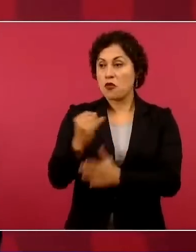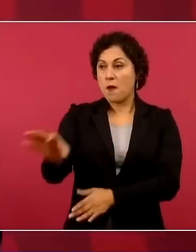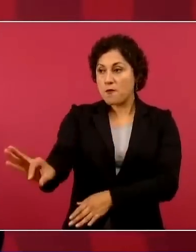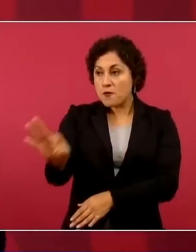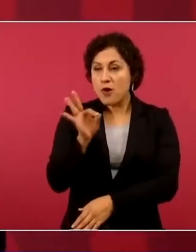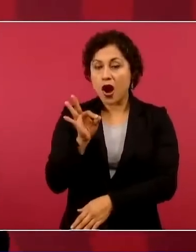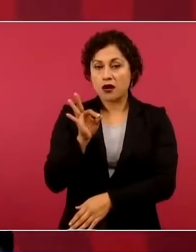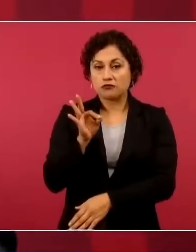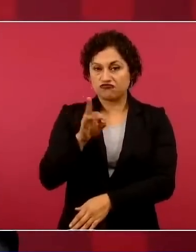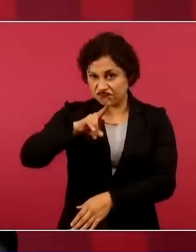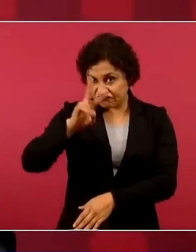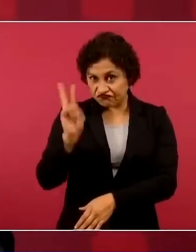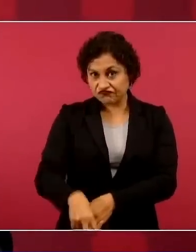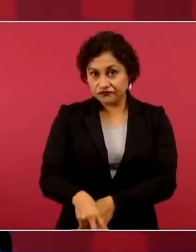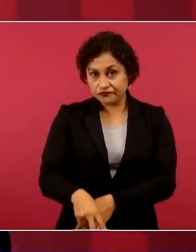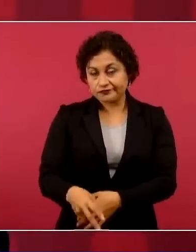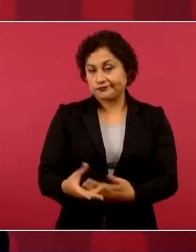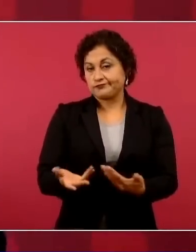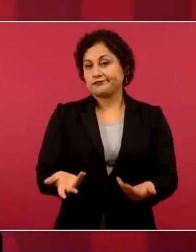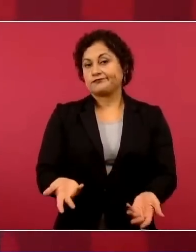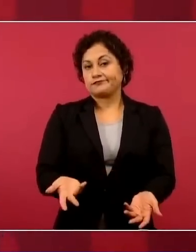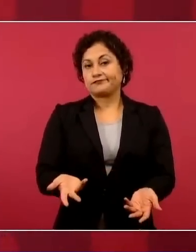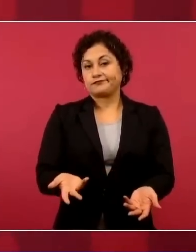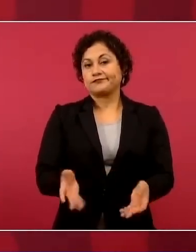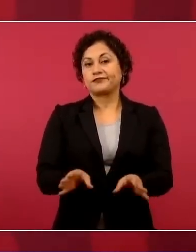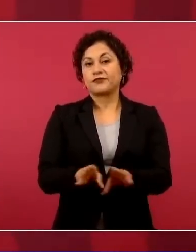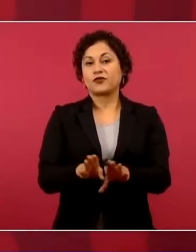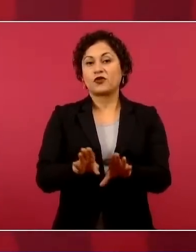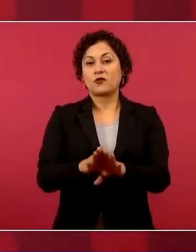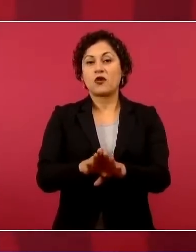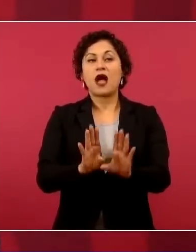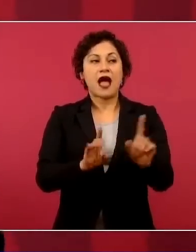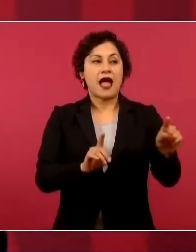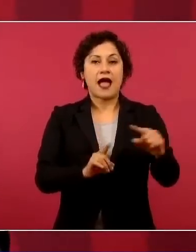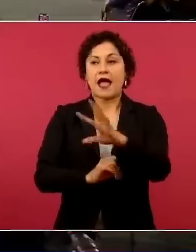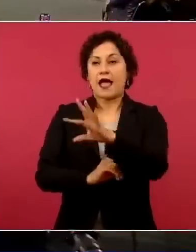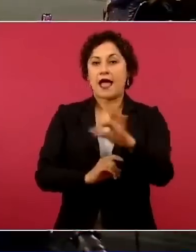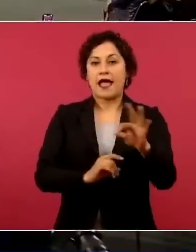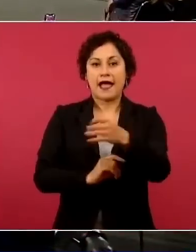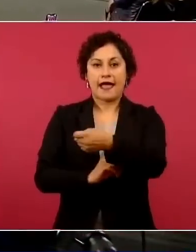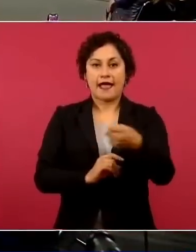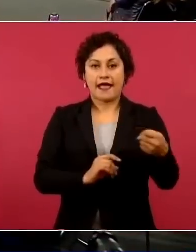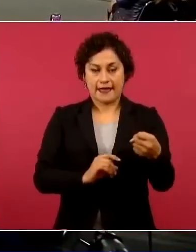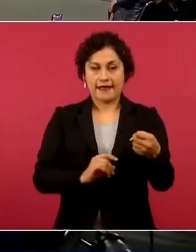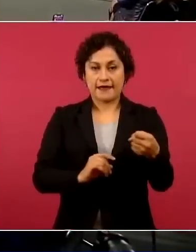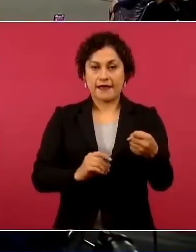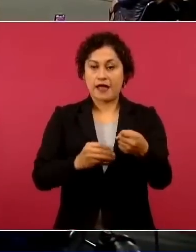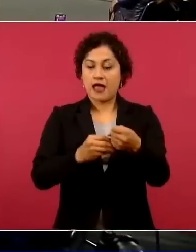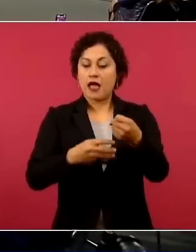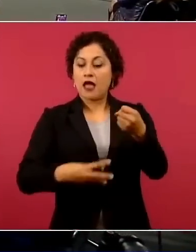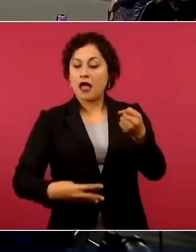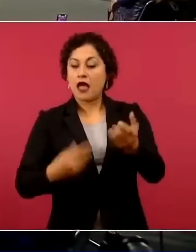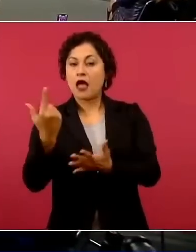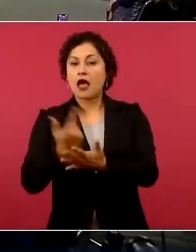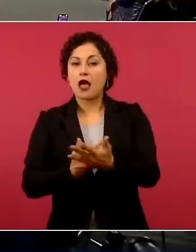la gente, no que vayan en una lista porque